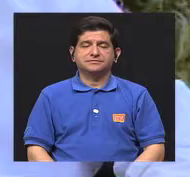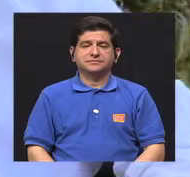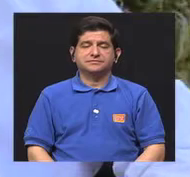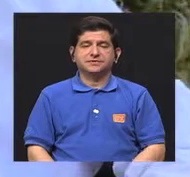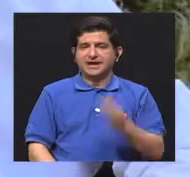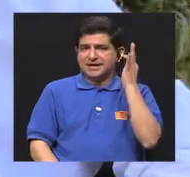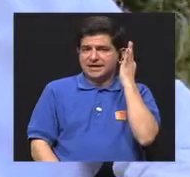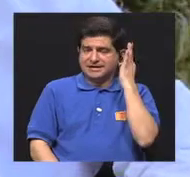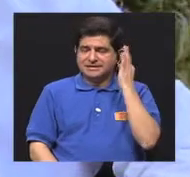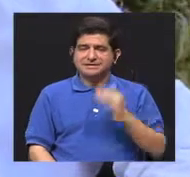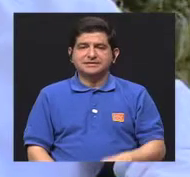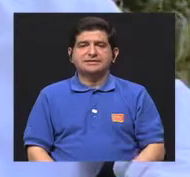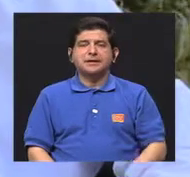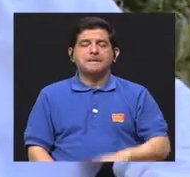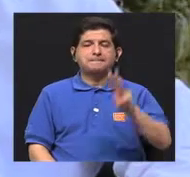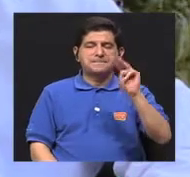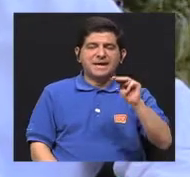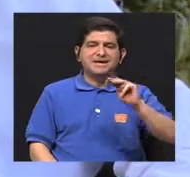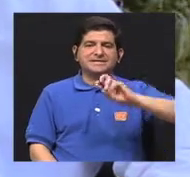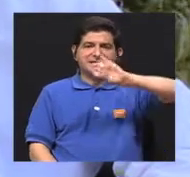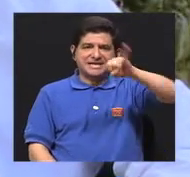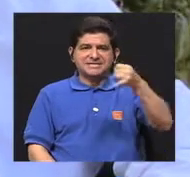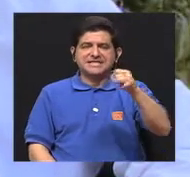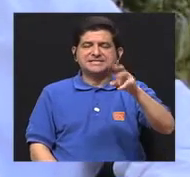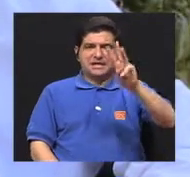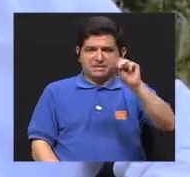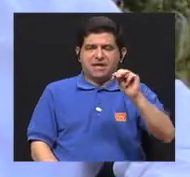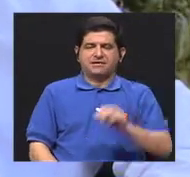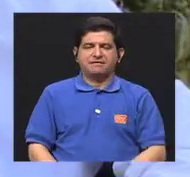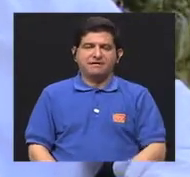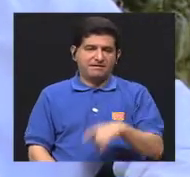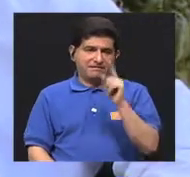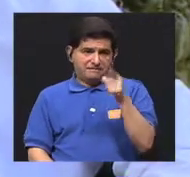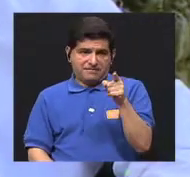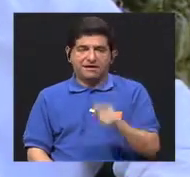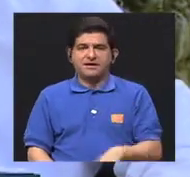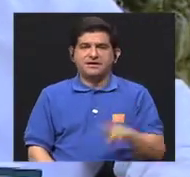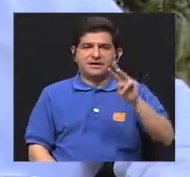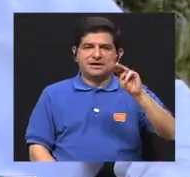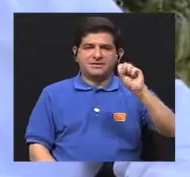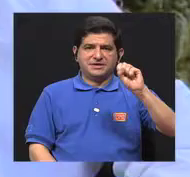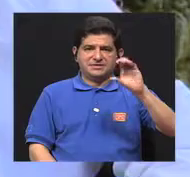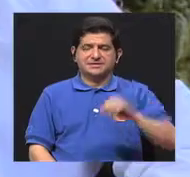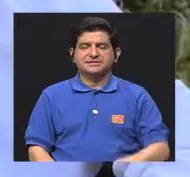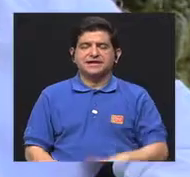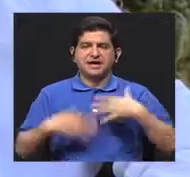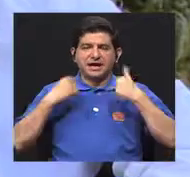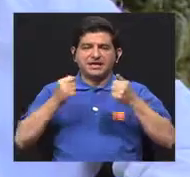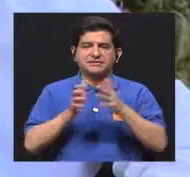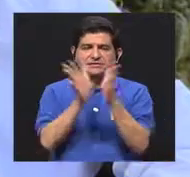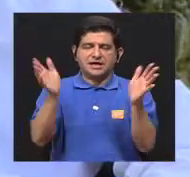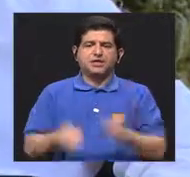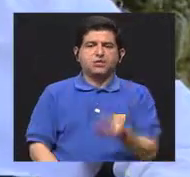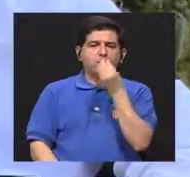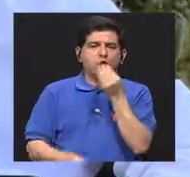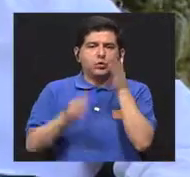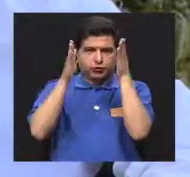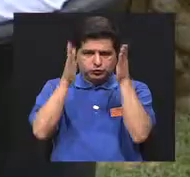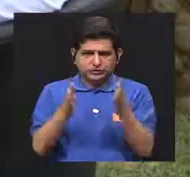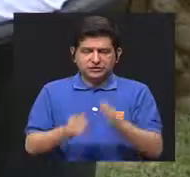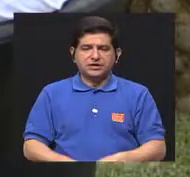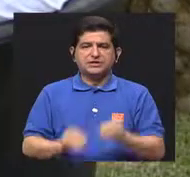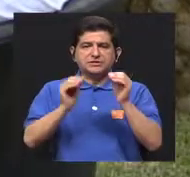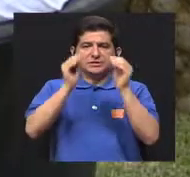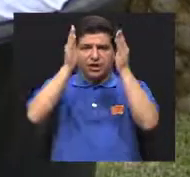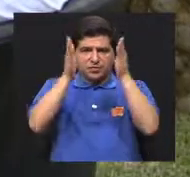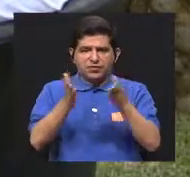hoy la señorita Melisa Jensen Madrigal. Ella es máster en salud pública, nutricionista,